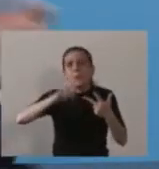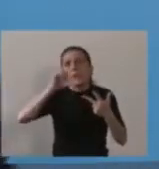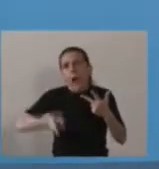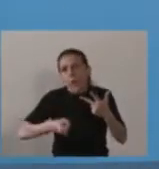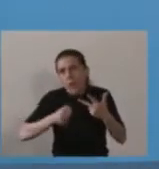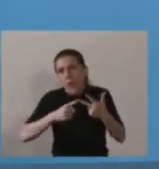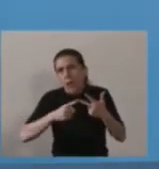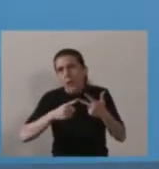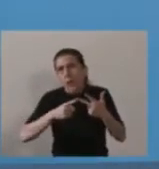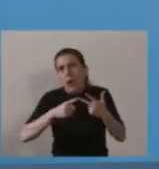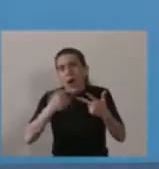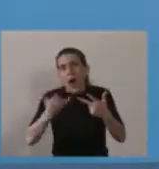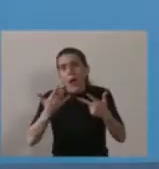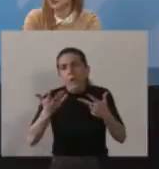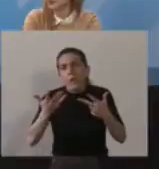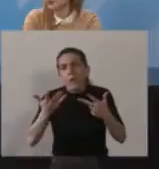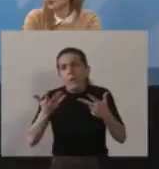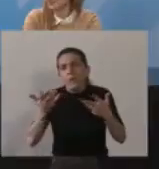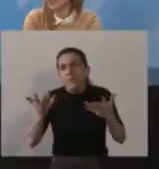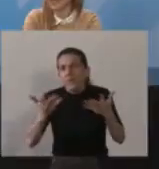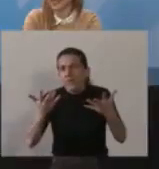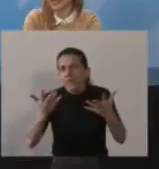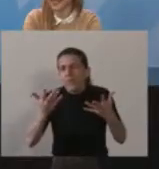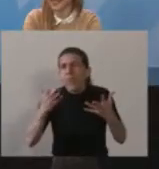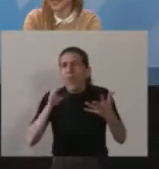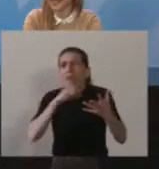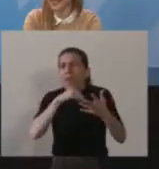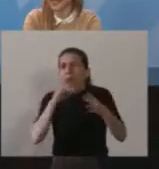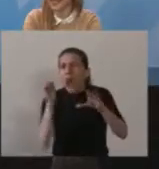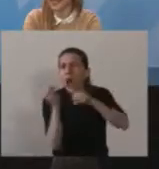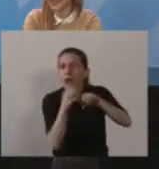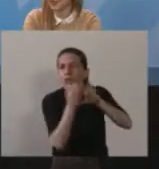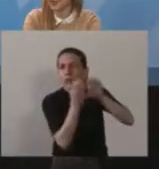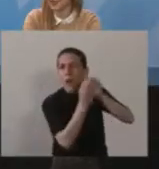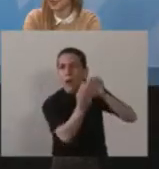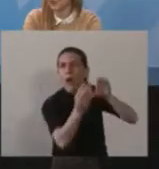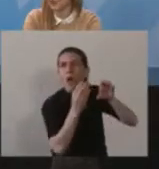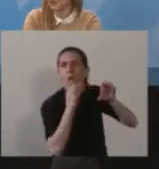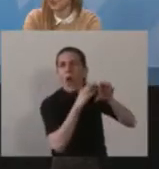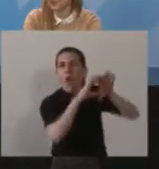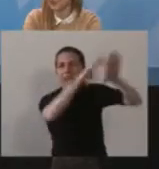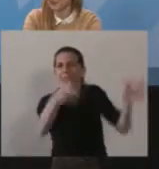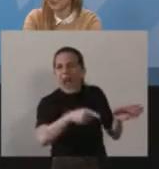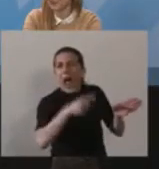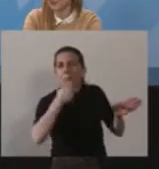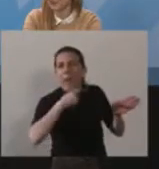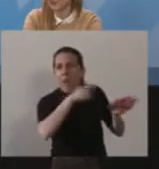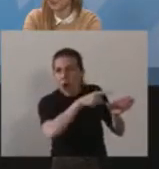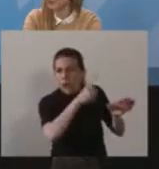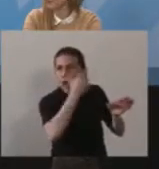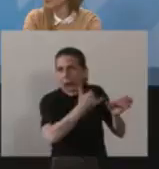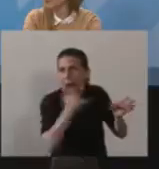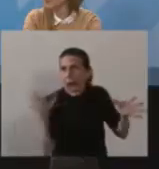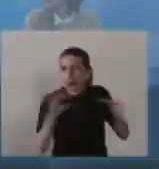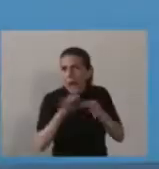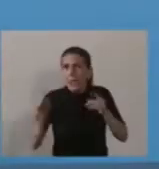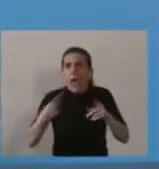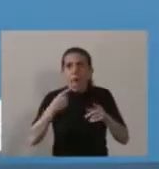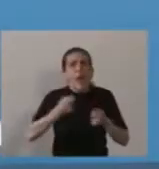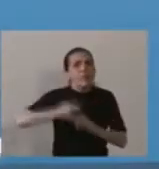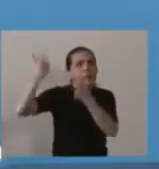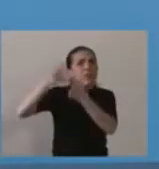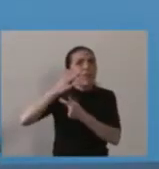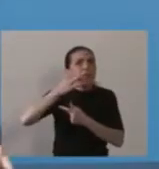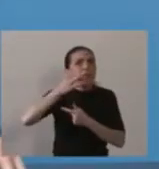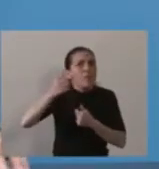bodega en Mendoza, y hasta se dedica a exportar miel en